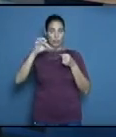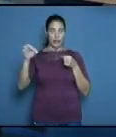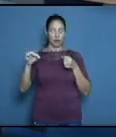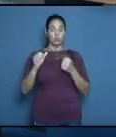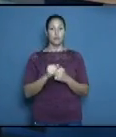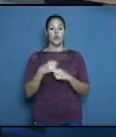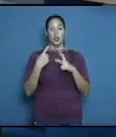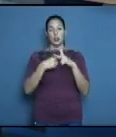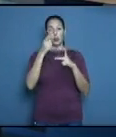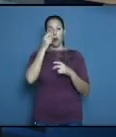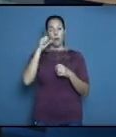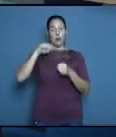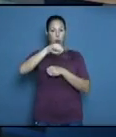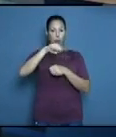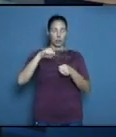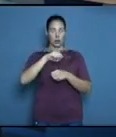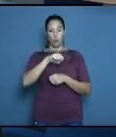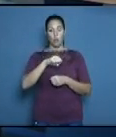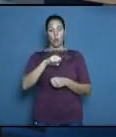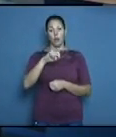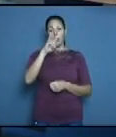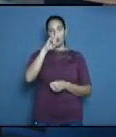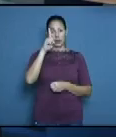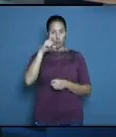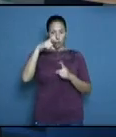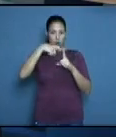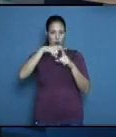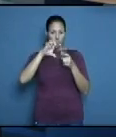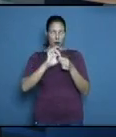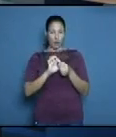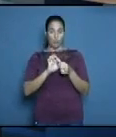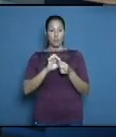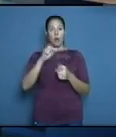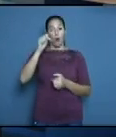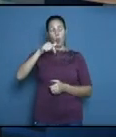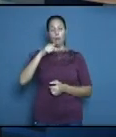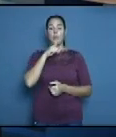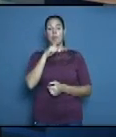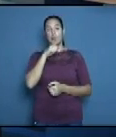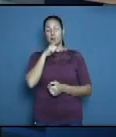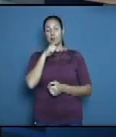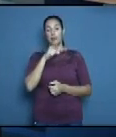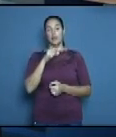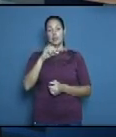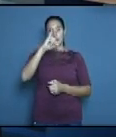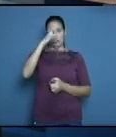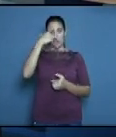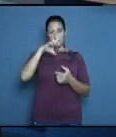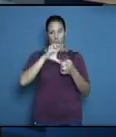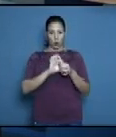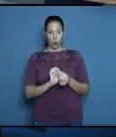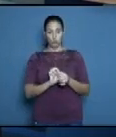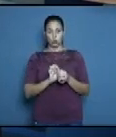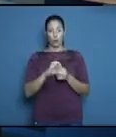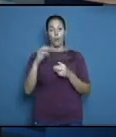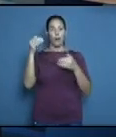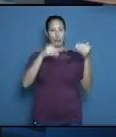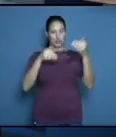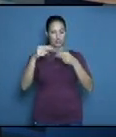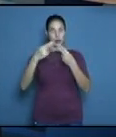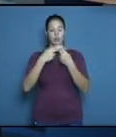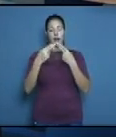Cruz en 91 kilogramos mantendrán en vilo a toda Cuba este viernes 6 de agosto por cierto ya en la